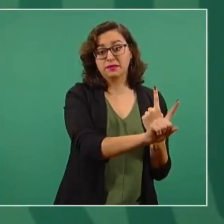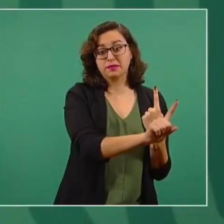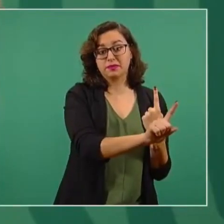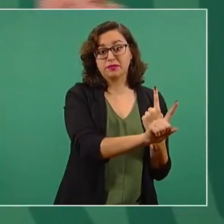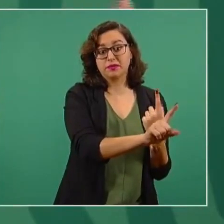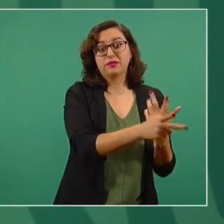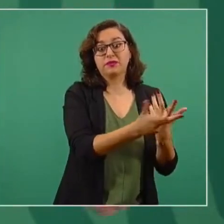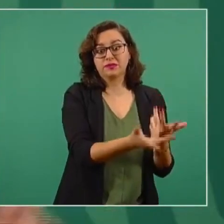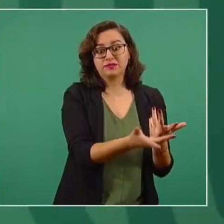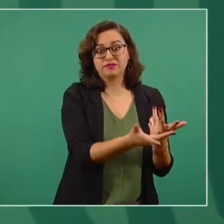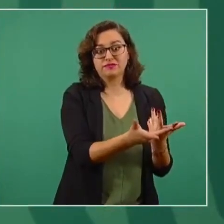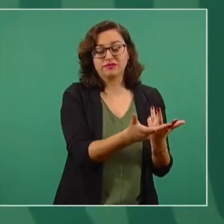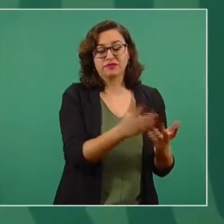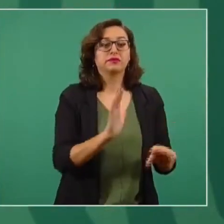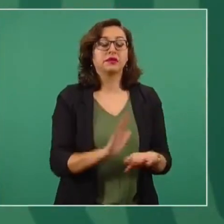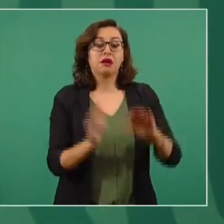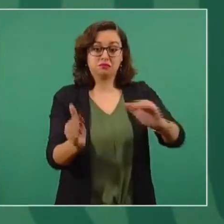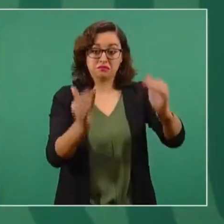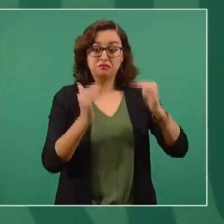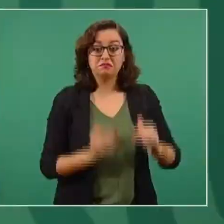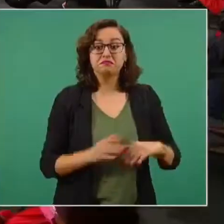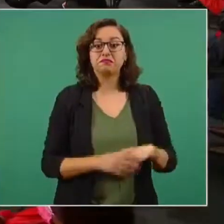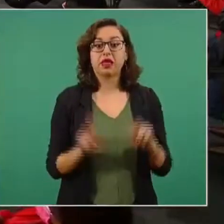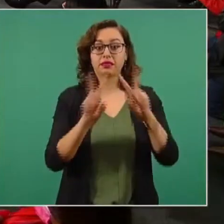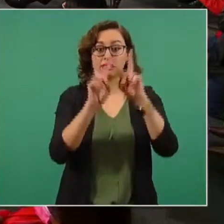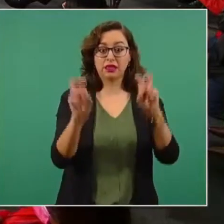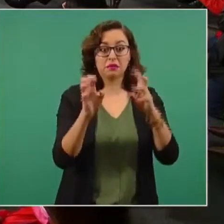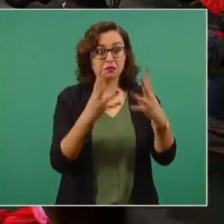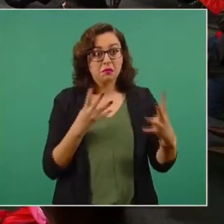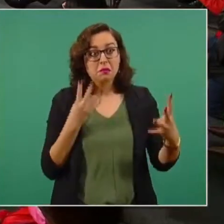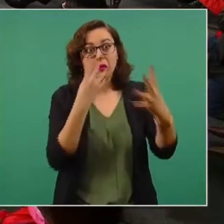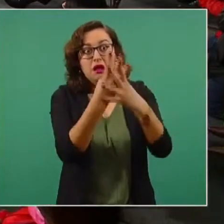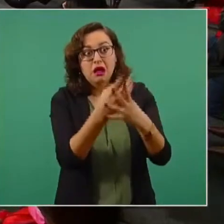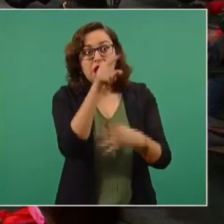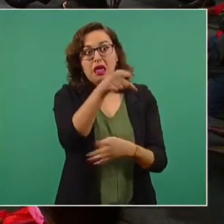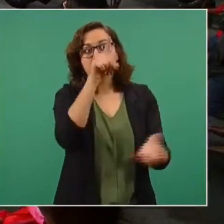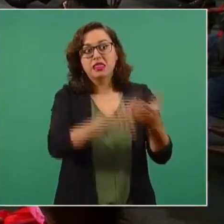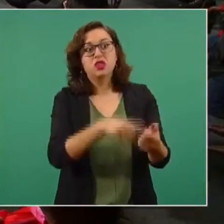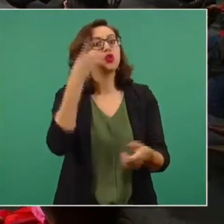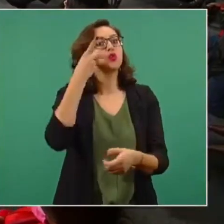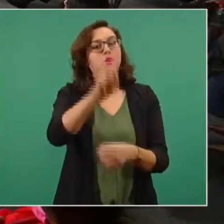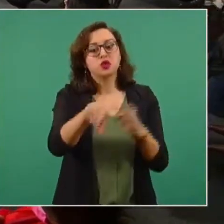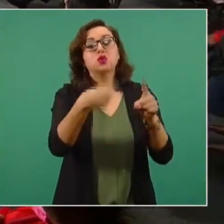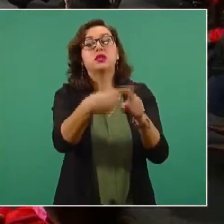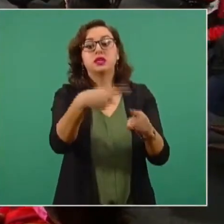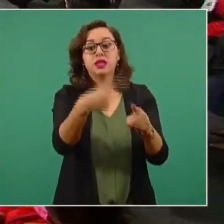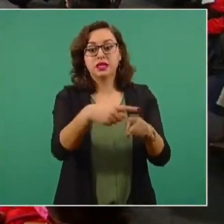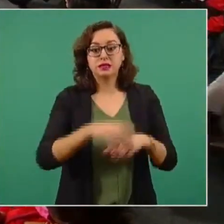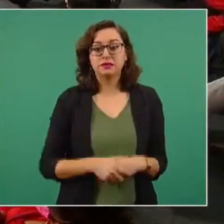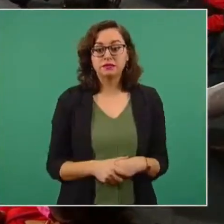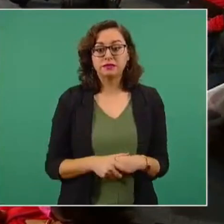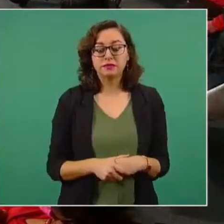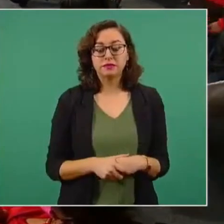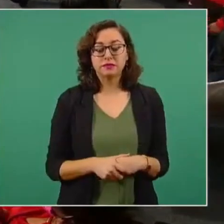Estamos hablando de los reclusorios, ¿quién es dueño de uno de esos ocho reclusorios que tiene